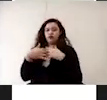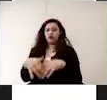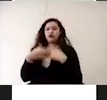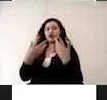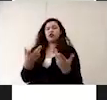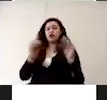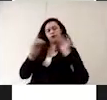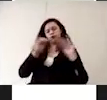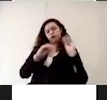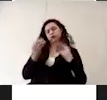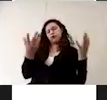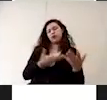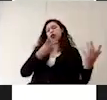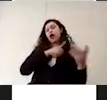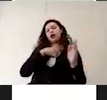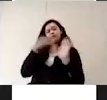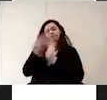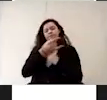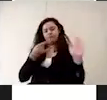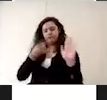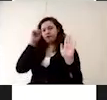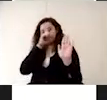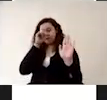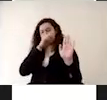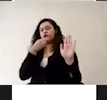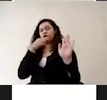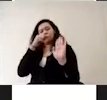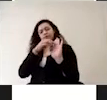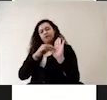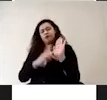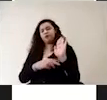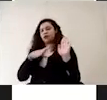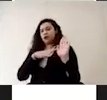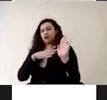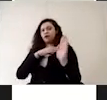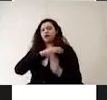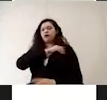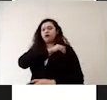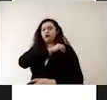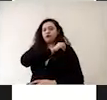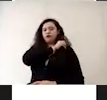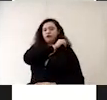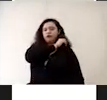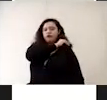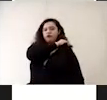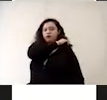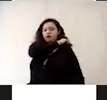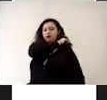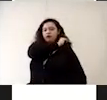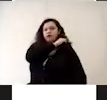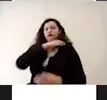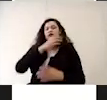elaborada tiene una etiqueta de instrucciones de uso. Entonces si en el producto que nosotros tenemos